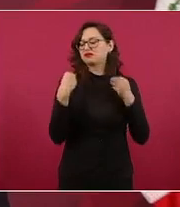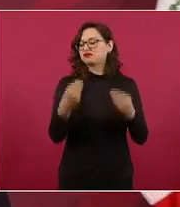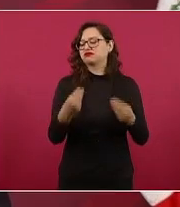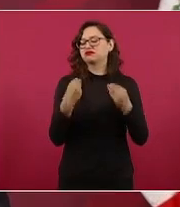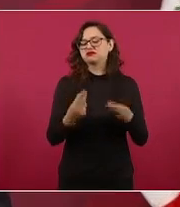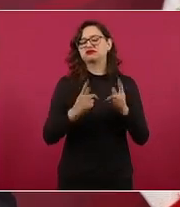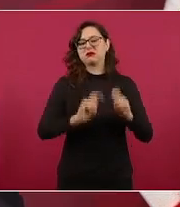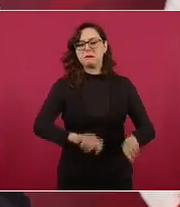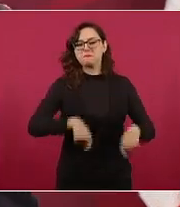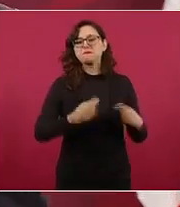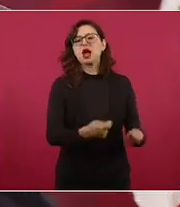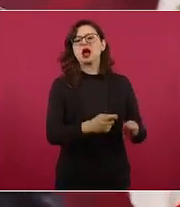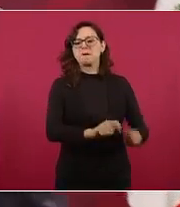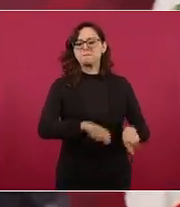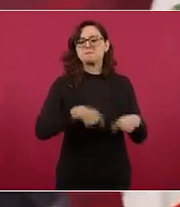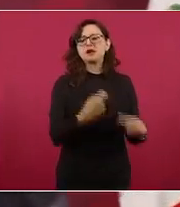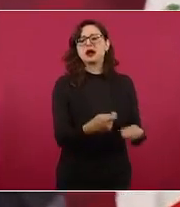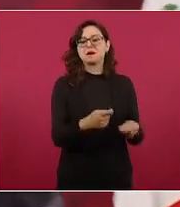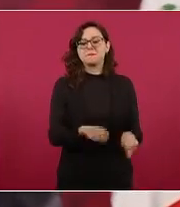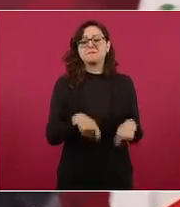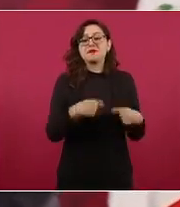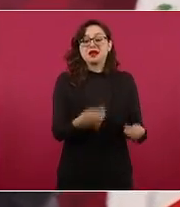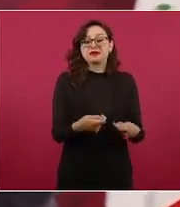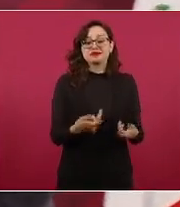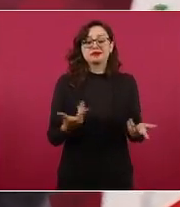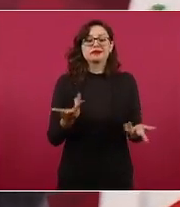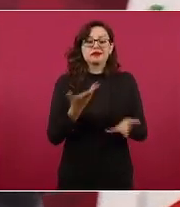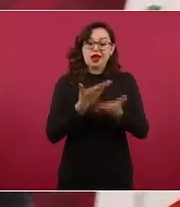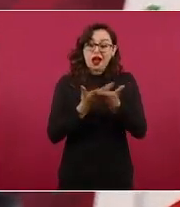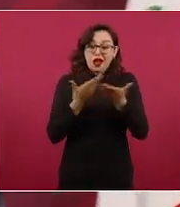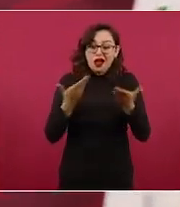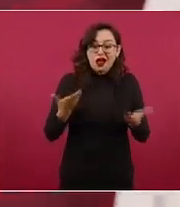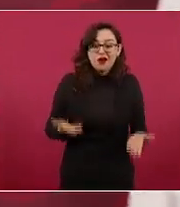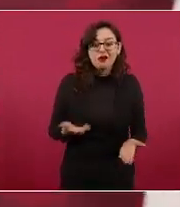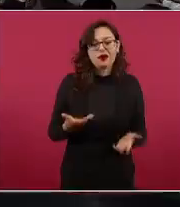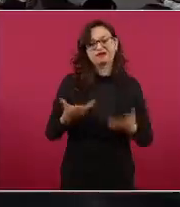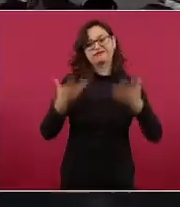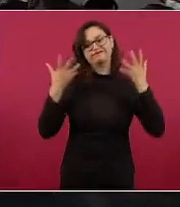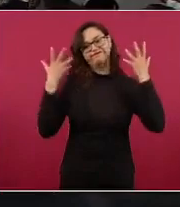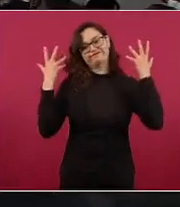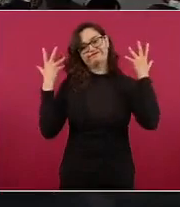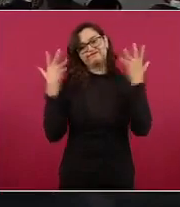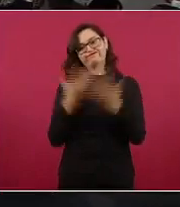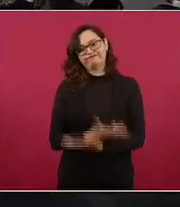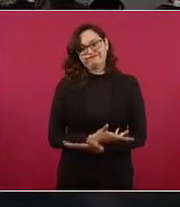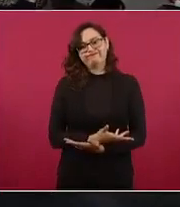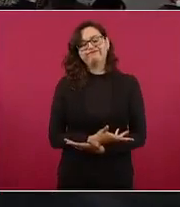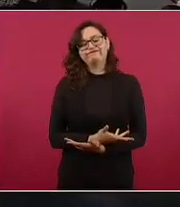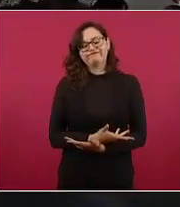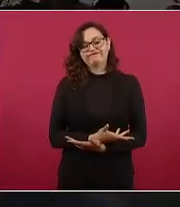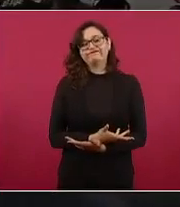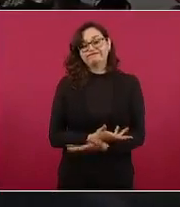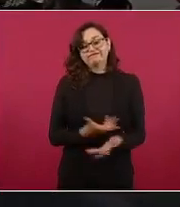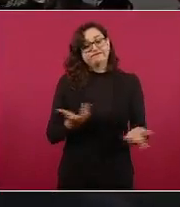entonces, hacia adelante hay que tener cuidado con la autorización